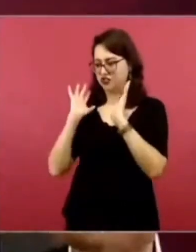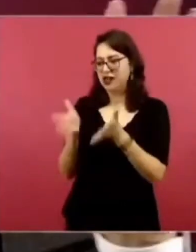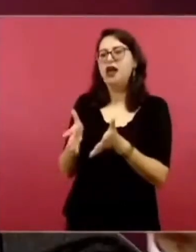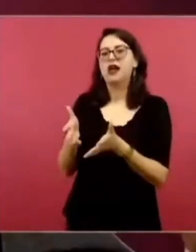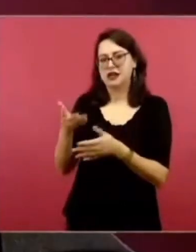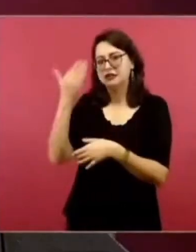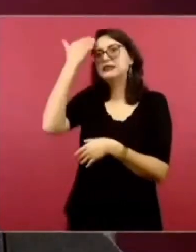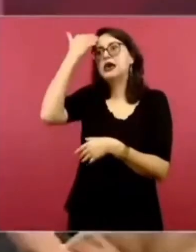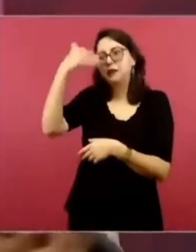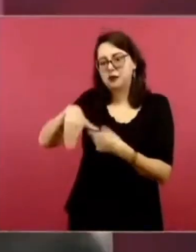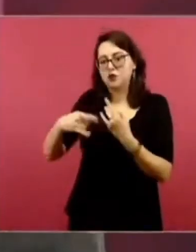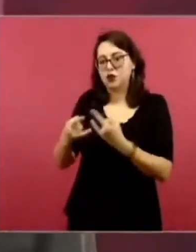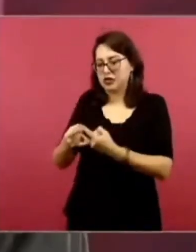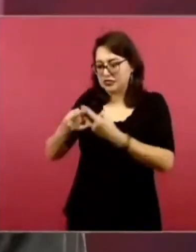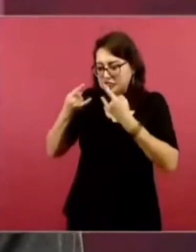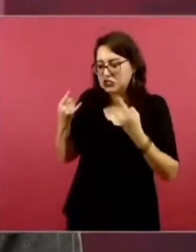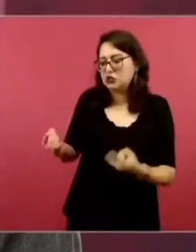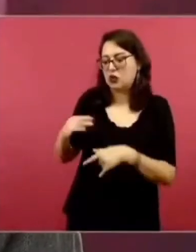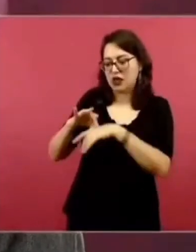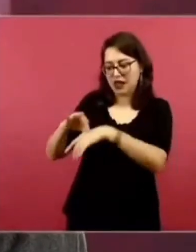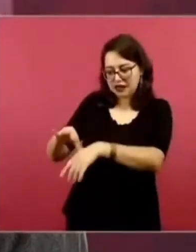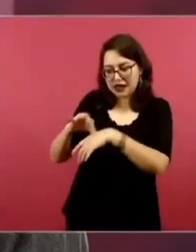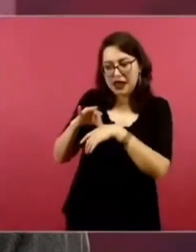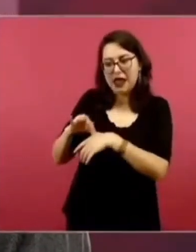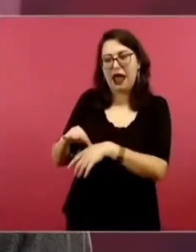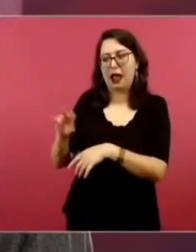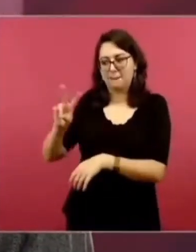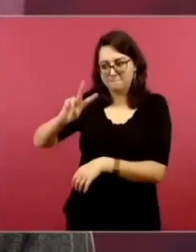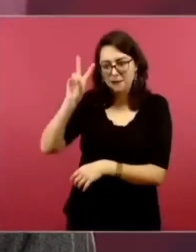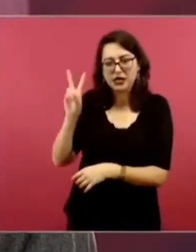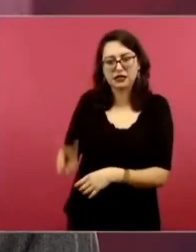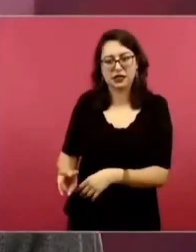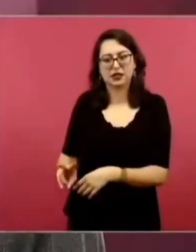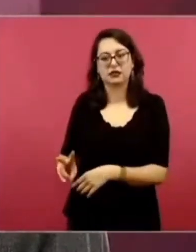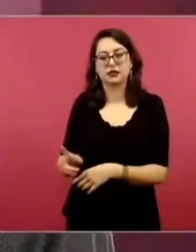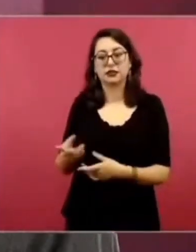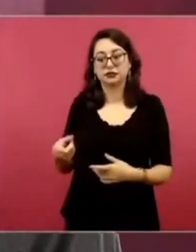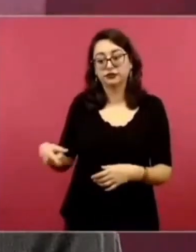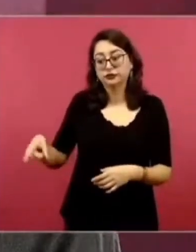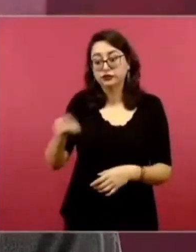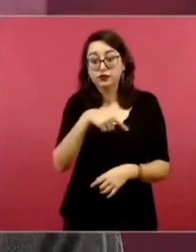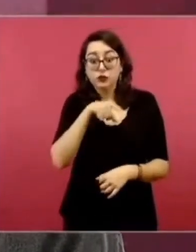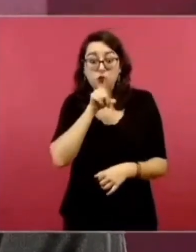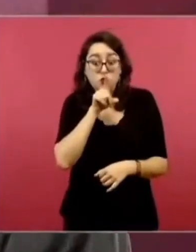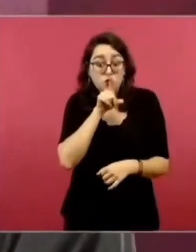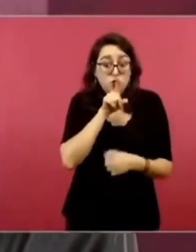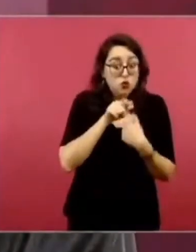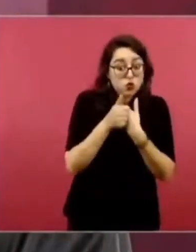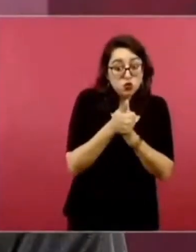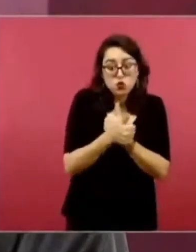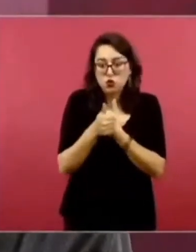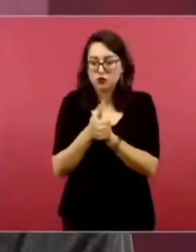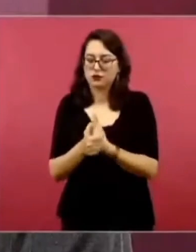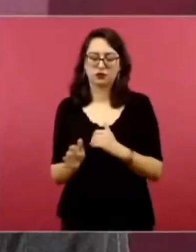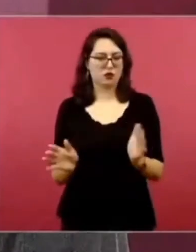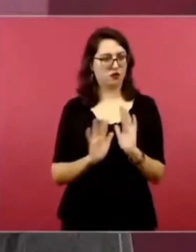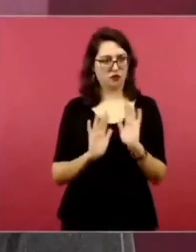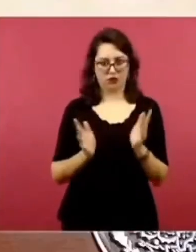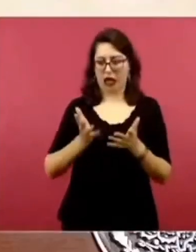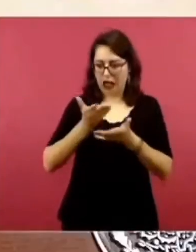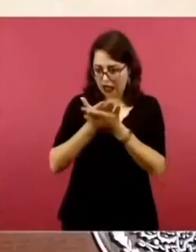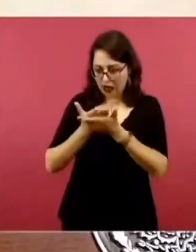tenemos, eh, una aproximación